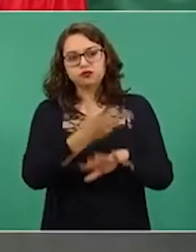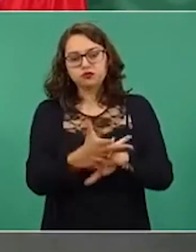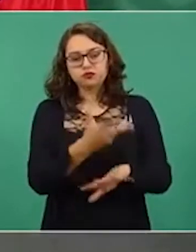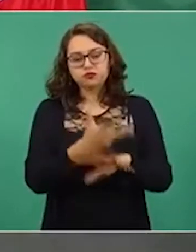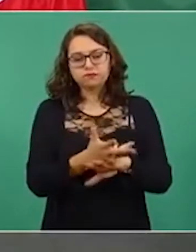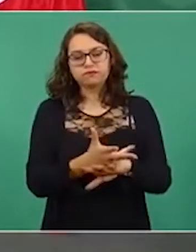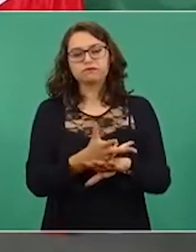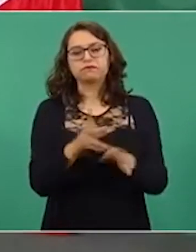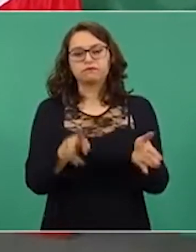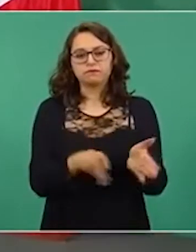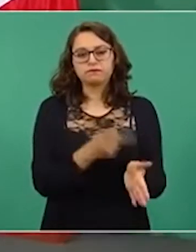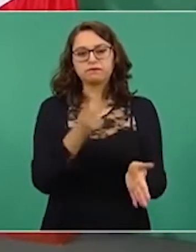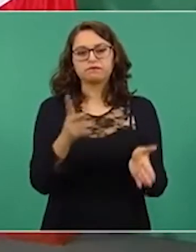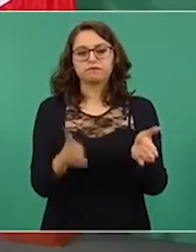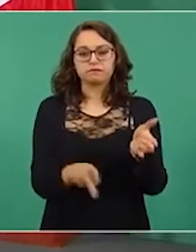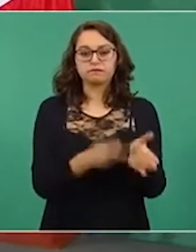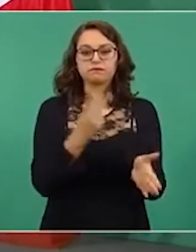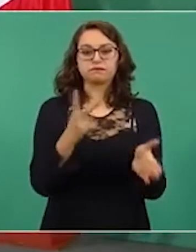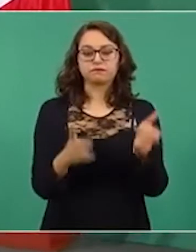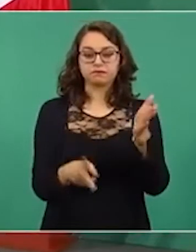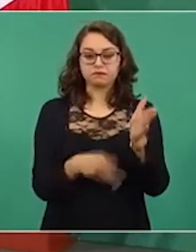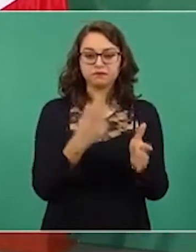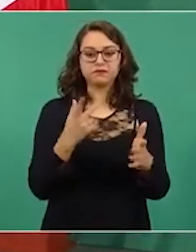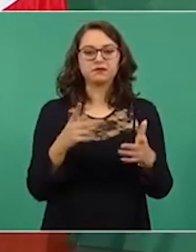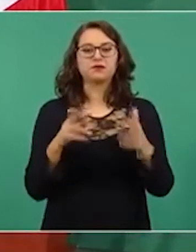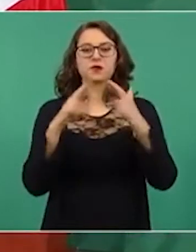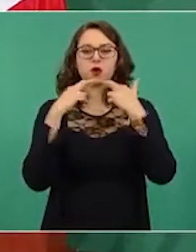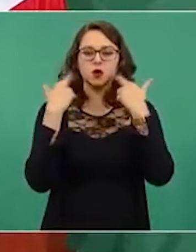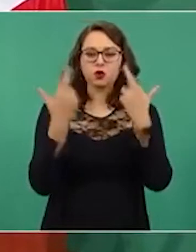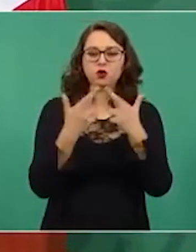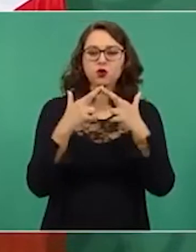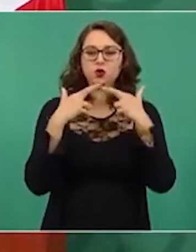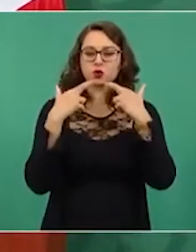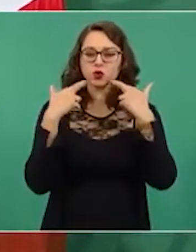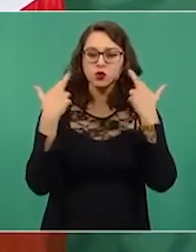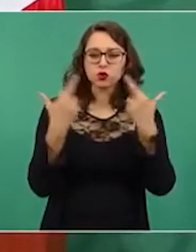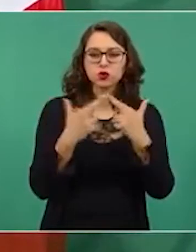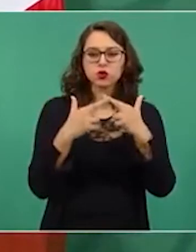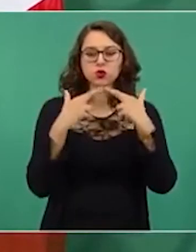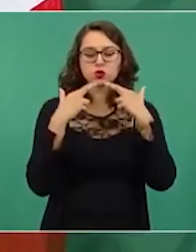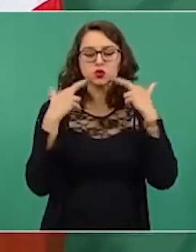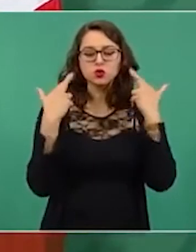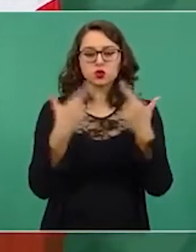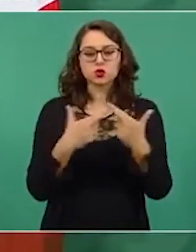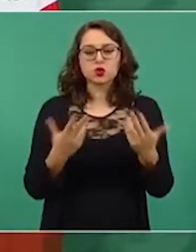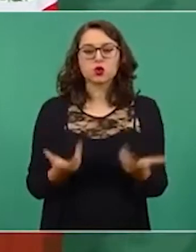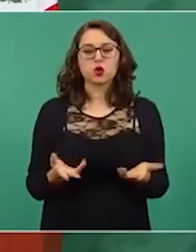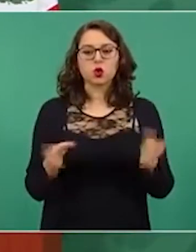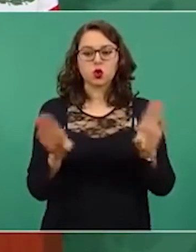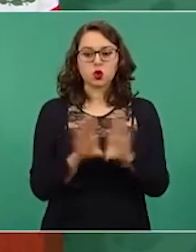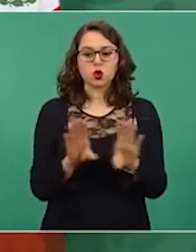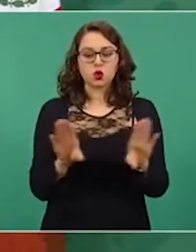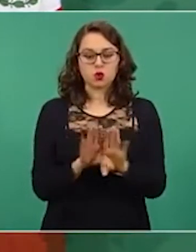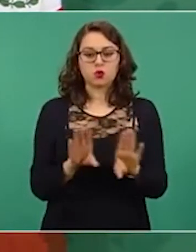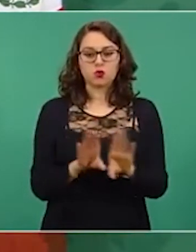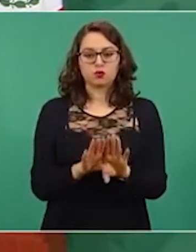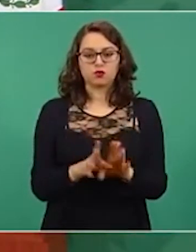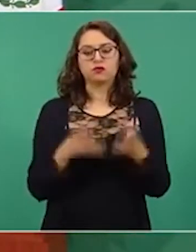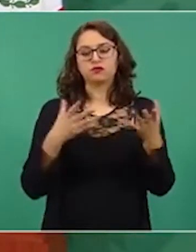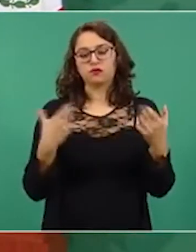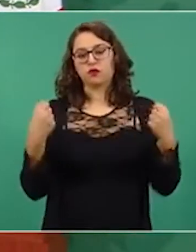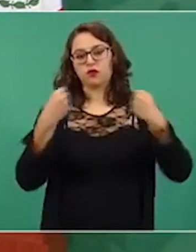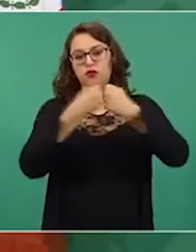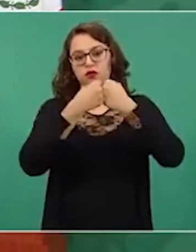Unidos, muchas reuniones para lograr la apertura de la